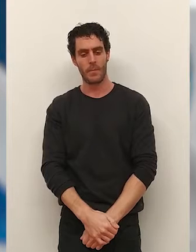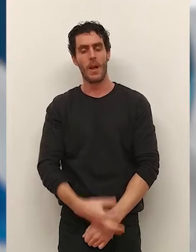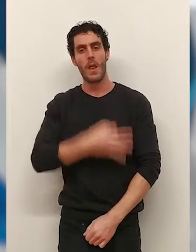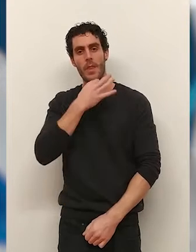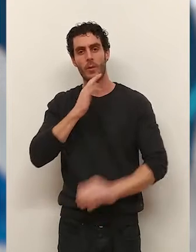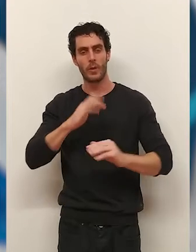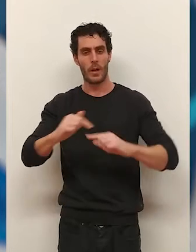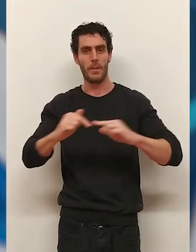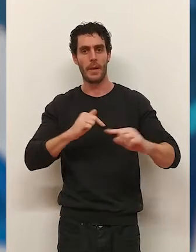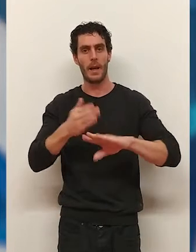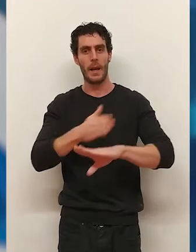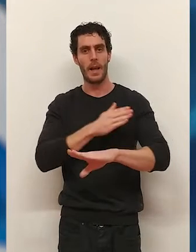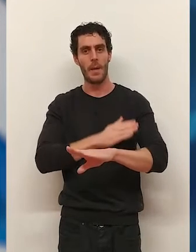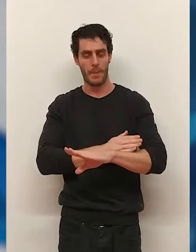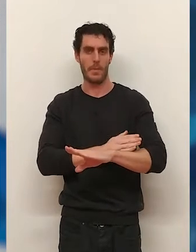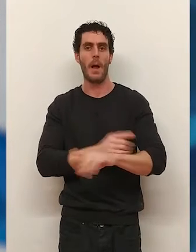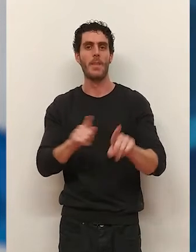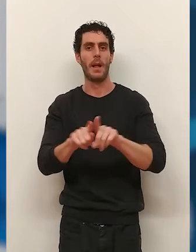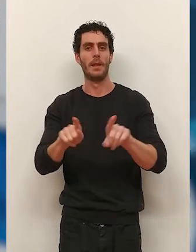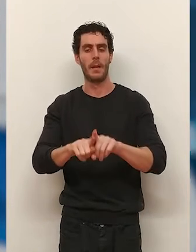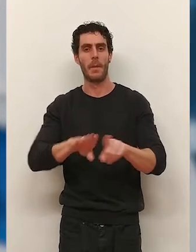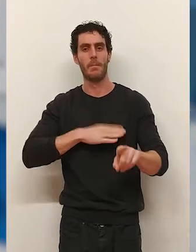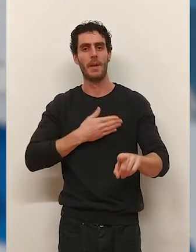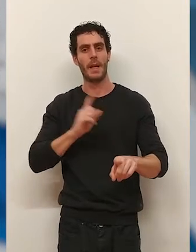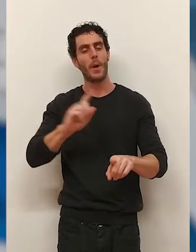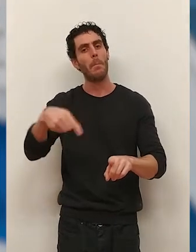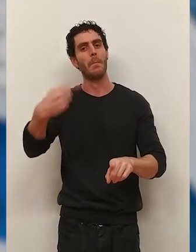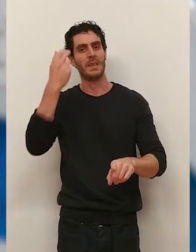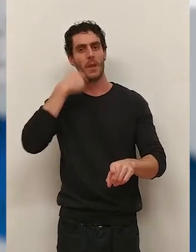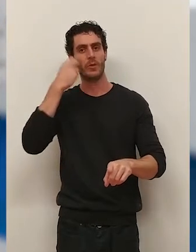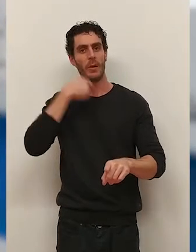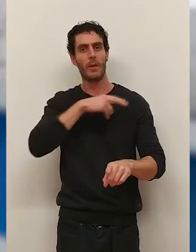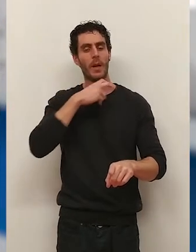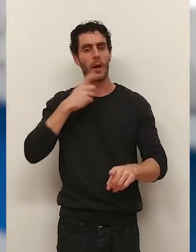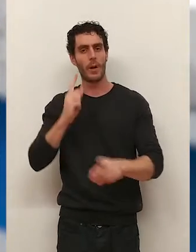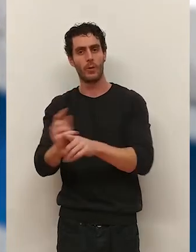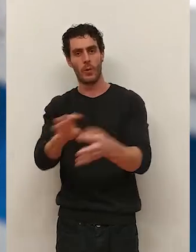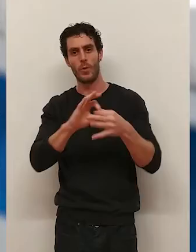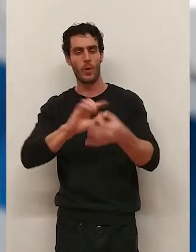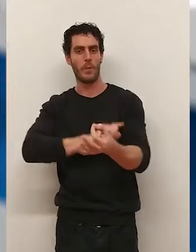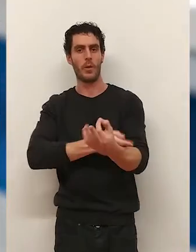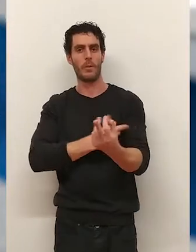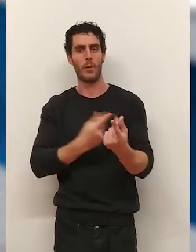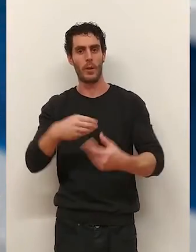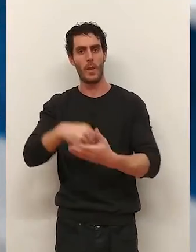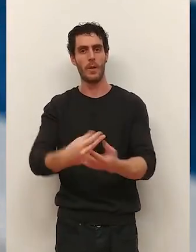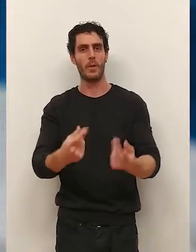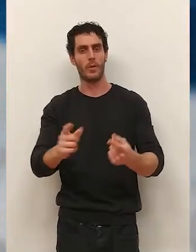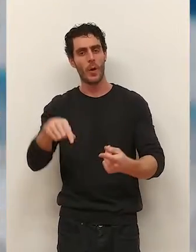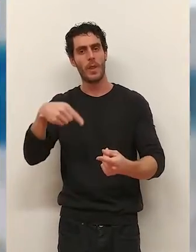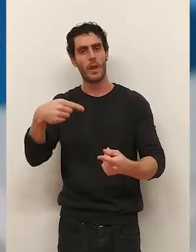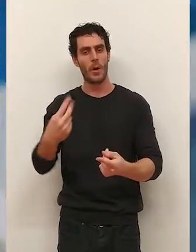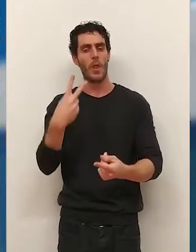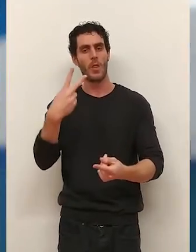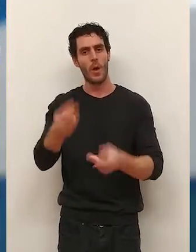Palabras de Albert Aguilá en la previa del derbi que pasado mañana sábado enfrenta a la Unión Deportiva Logroñés y Alcalá ahorra en las gaunas. Un duelo al que los blanquirrojos